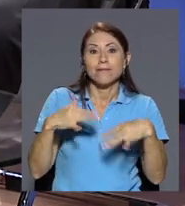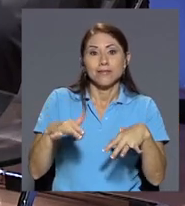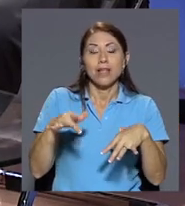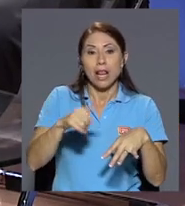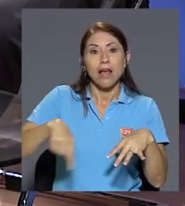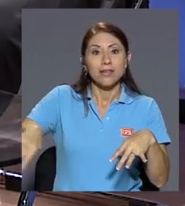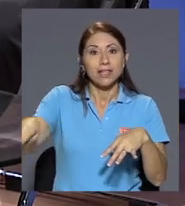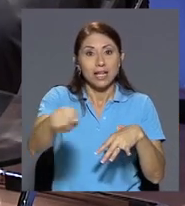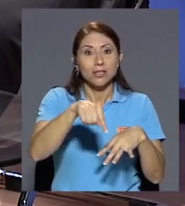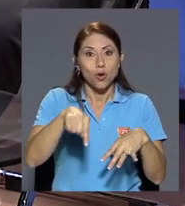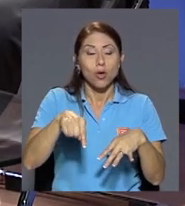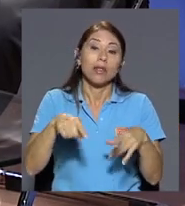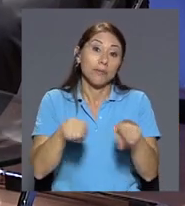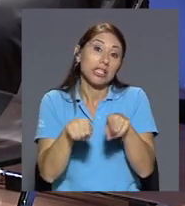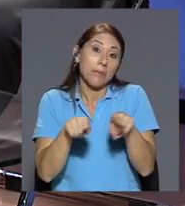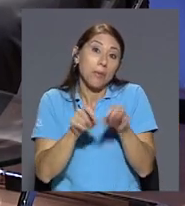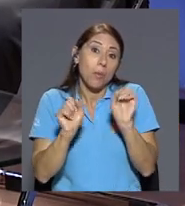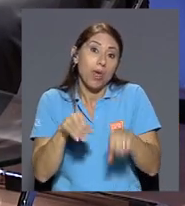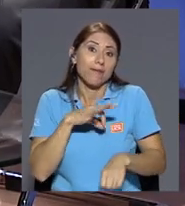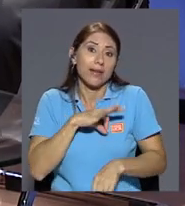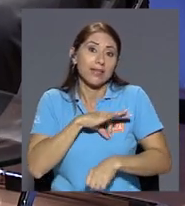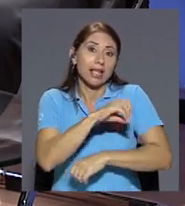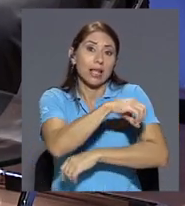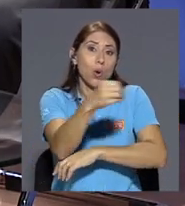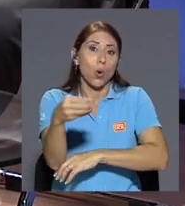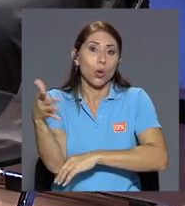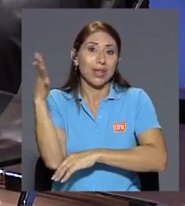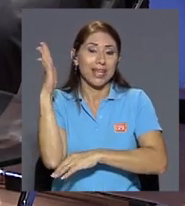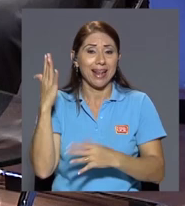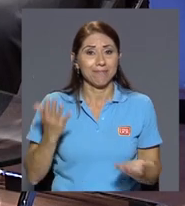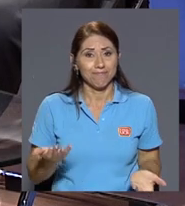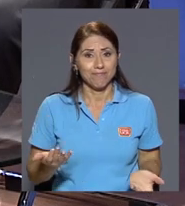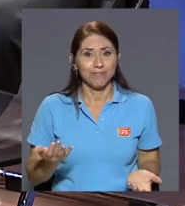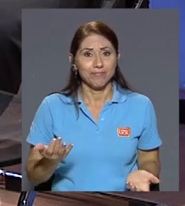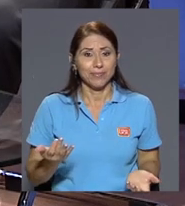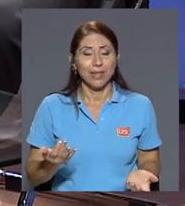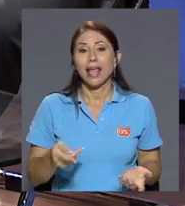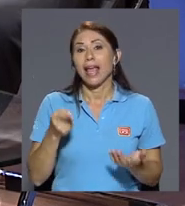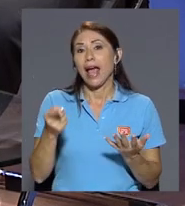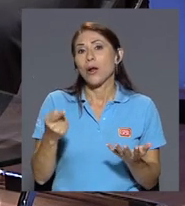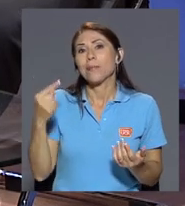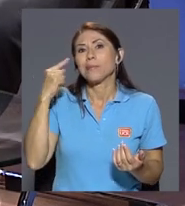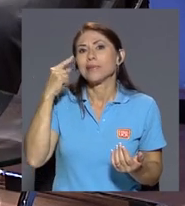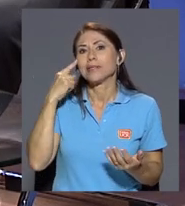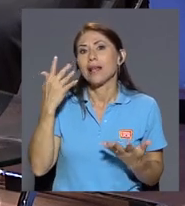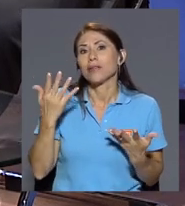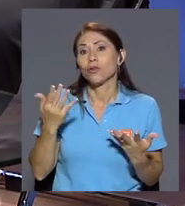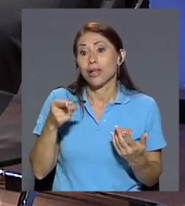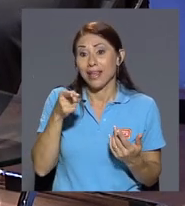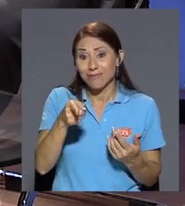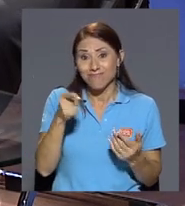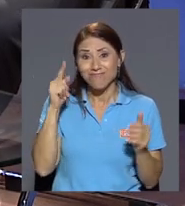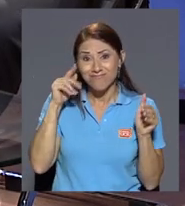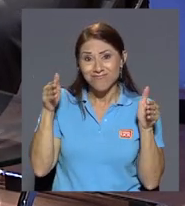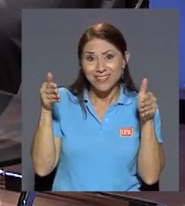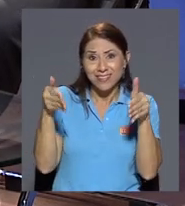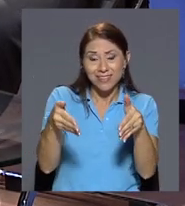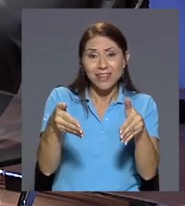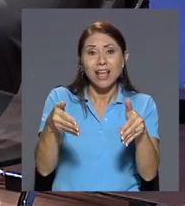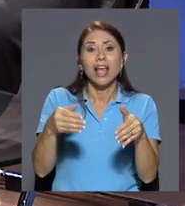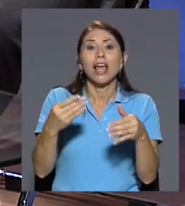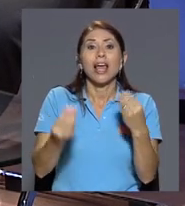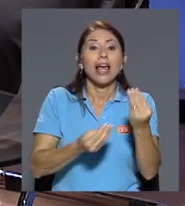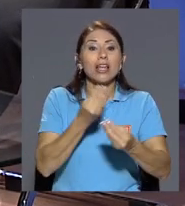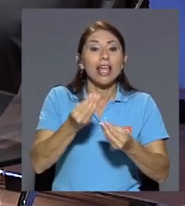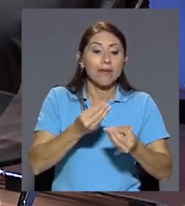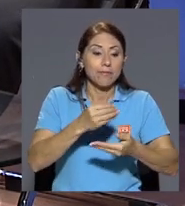plantea crear la rutina también se vería beneficiada la vocación esta que probablemente vaya a tener va a girar en torno a